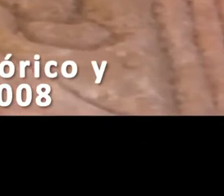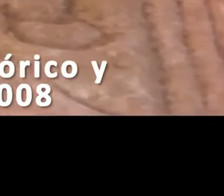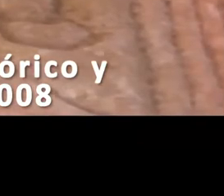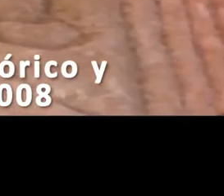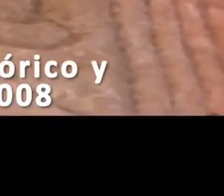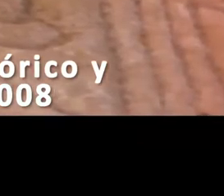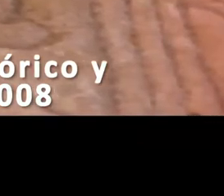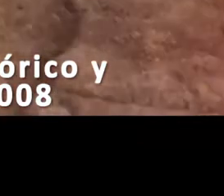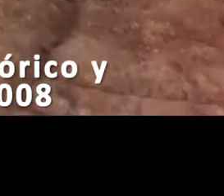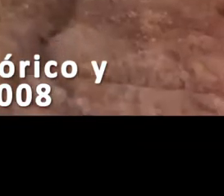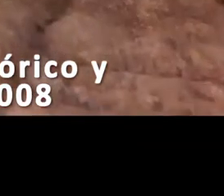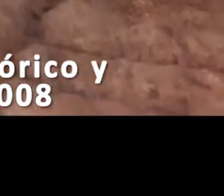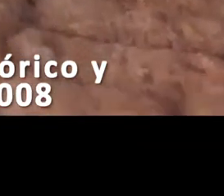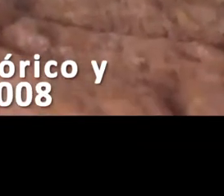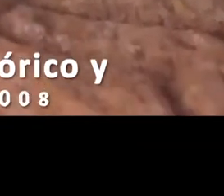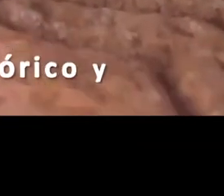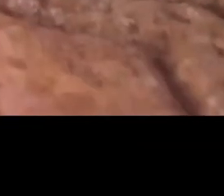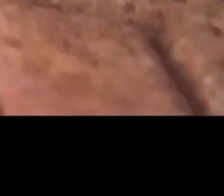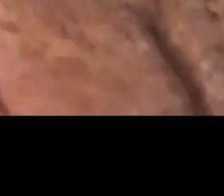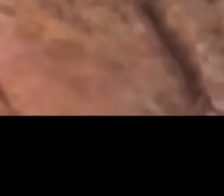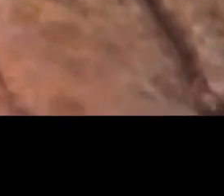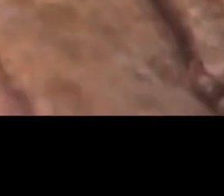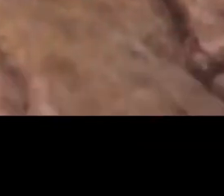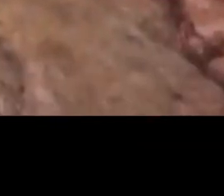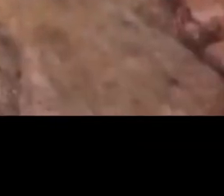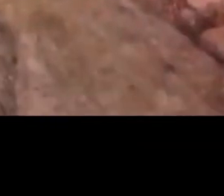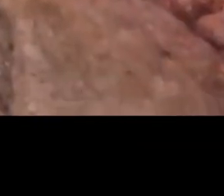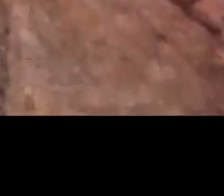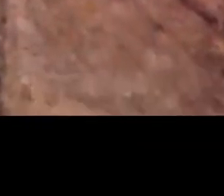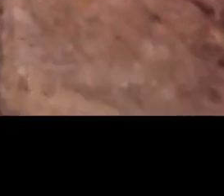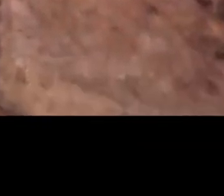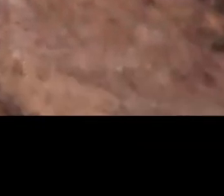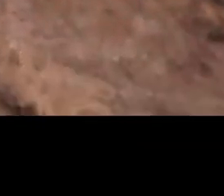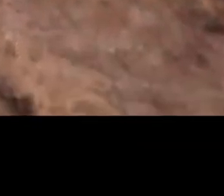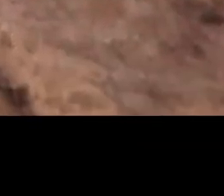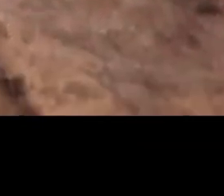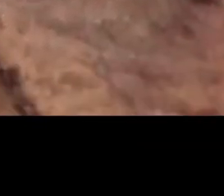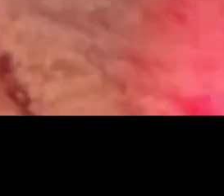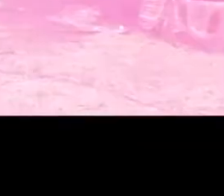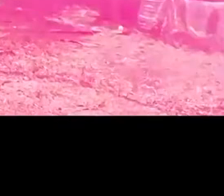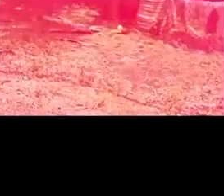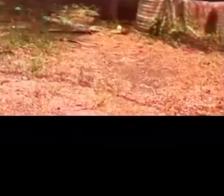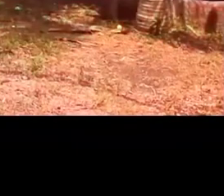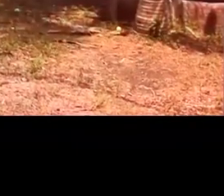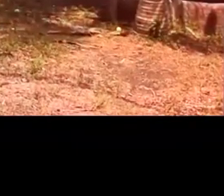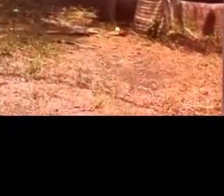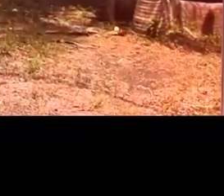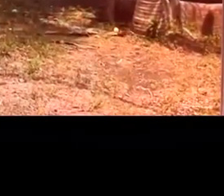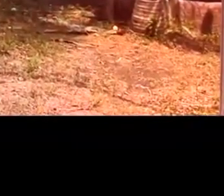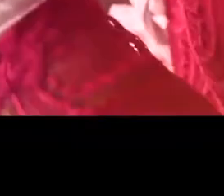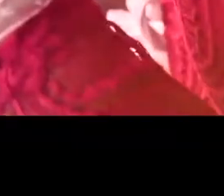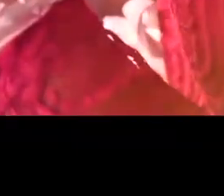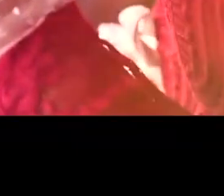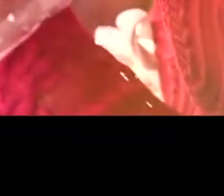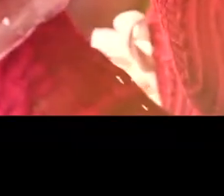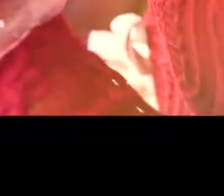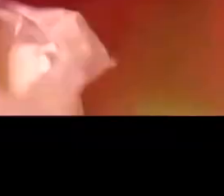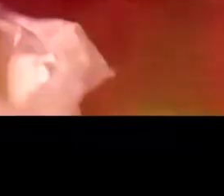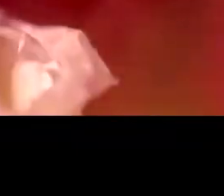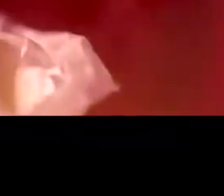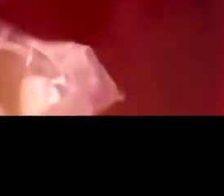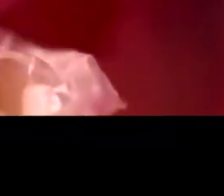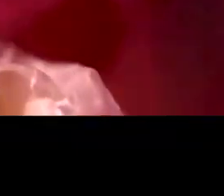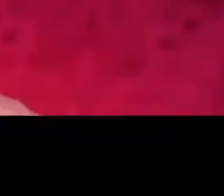con expresiones rupestres de los antiguos pobladores de estas tierras. A tu regreso en Santo